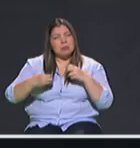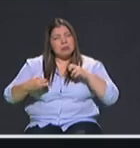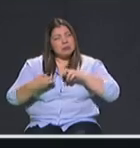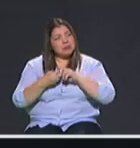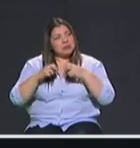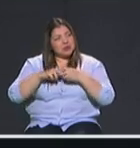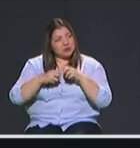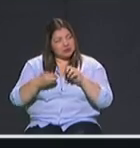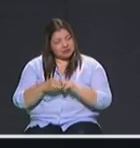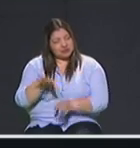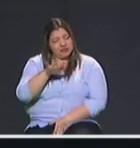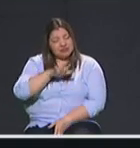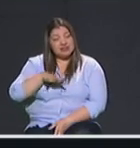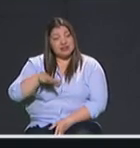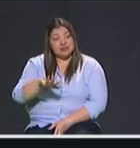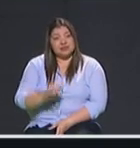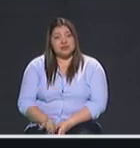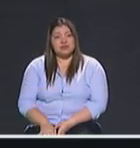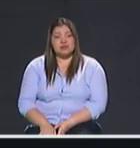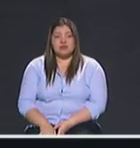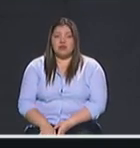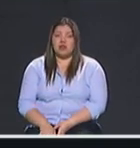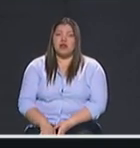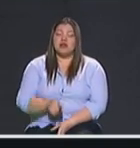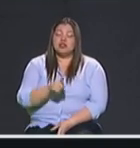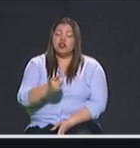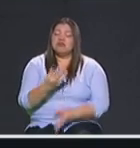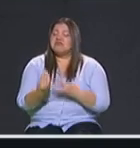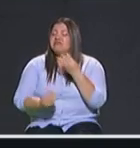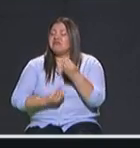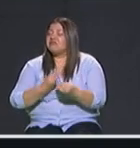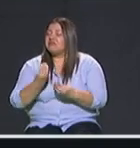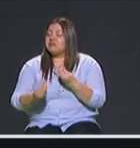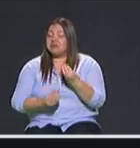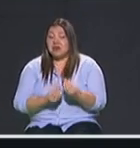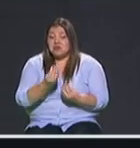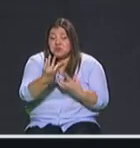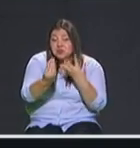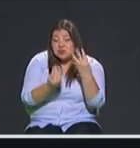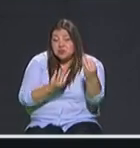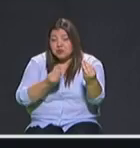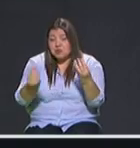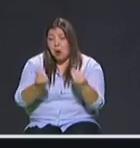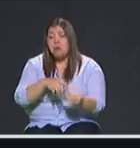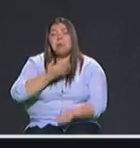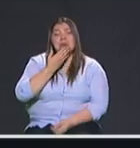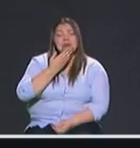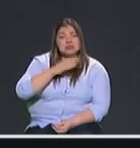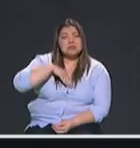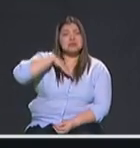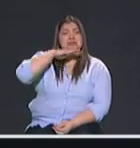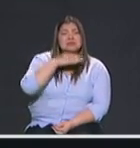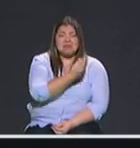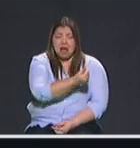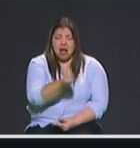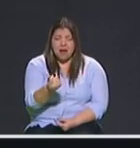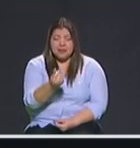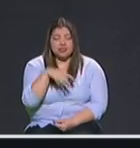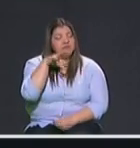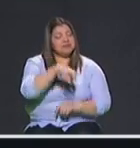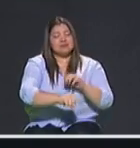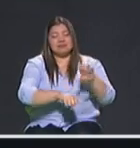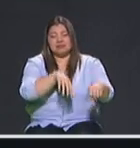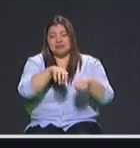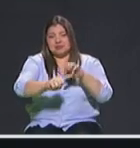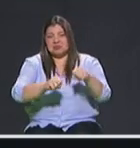armadas. Y lo que vamos a hacer es quitarles los recursos. Ese es el mecanismo para acabarlas. Para eso, vamos a tener más